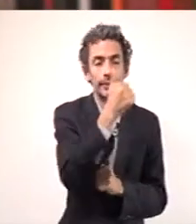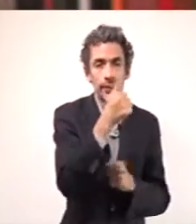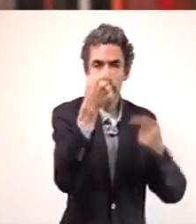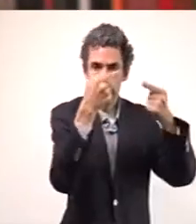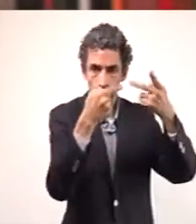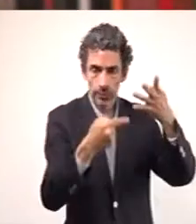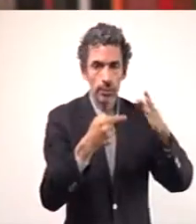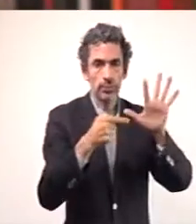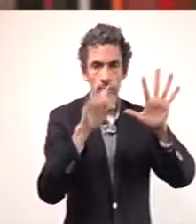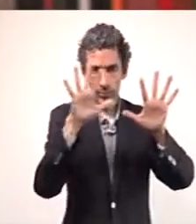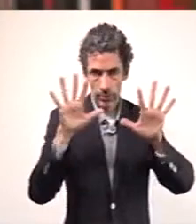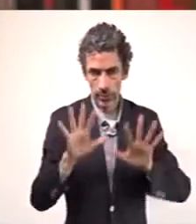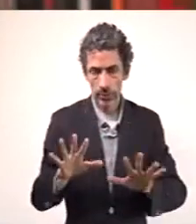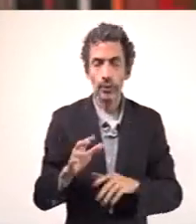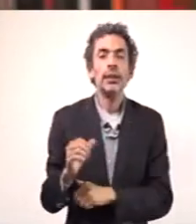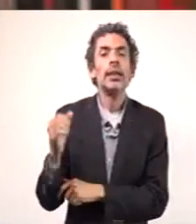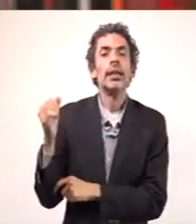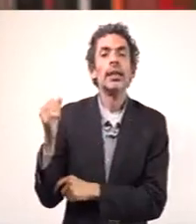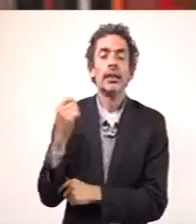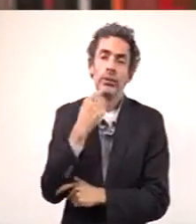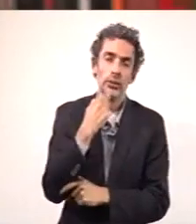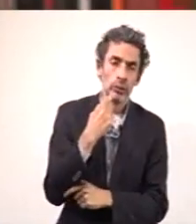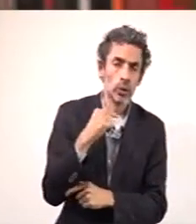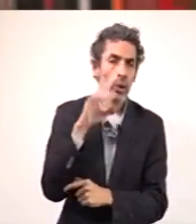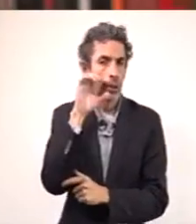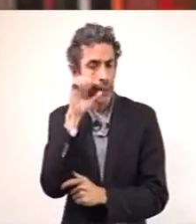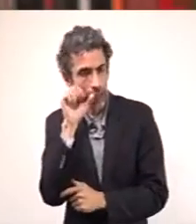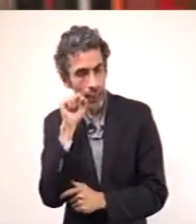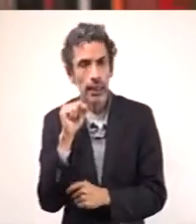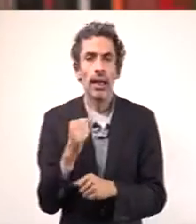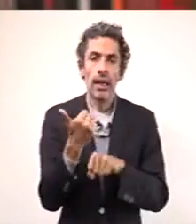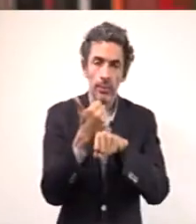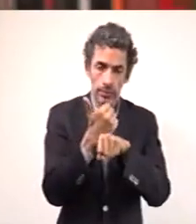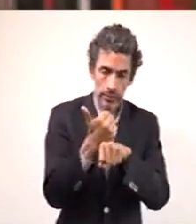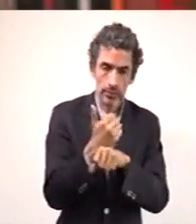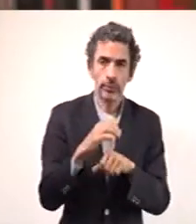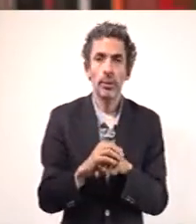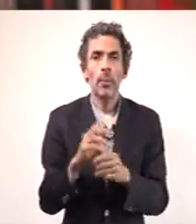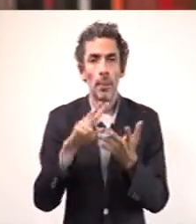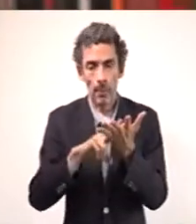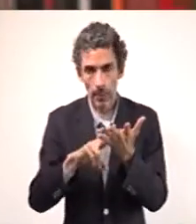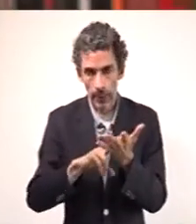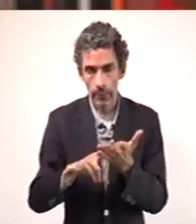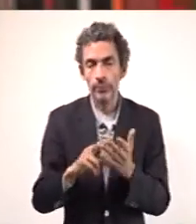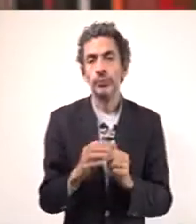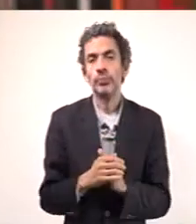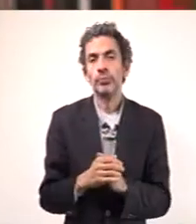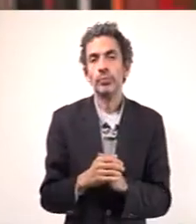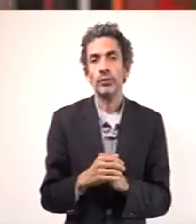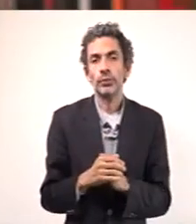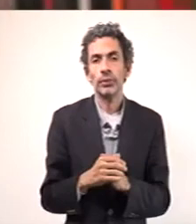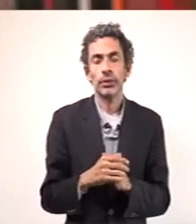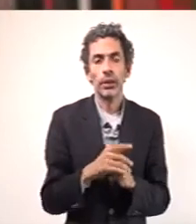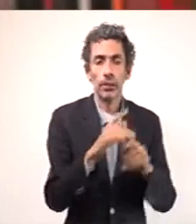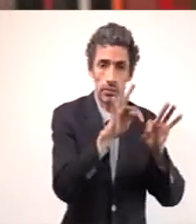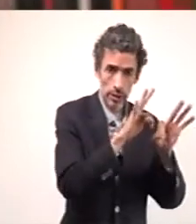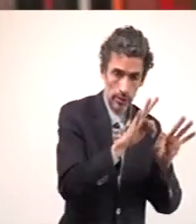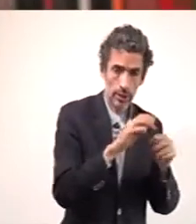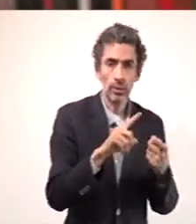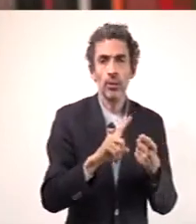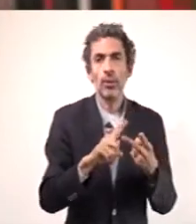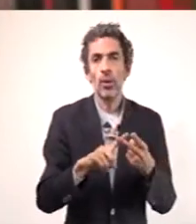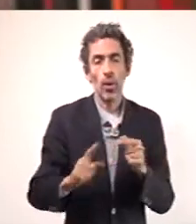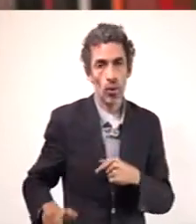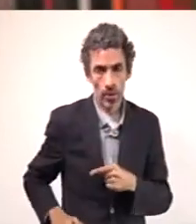áreas. El color rojo, el anaranjado, el amarillo y el verde. Y las áreas